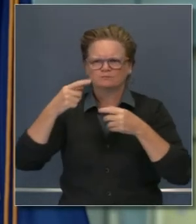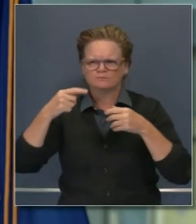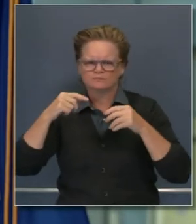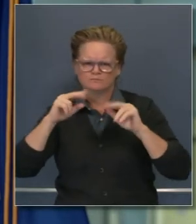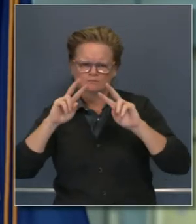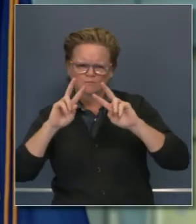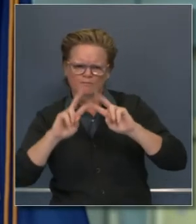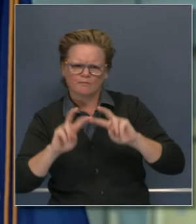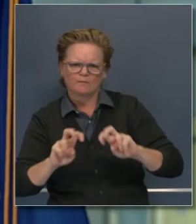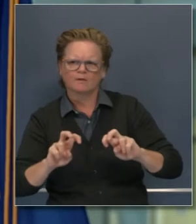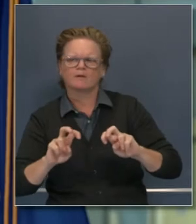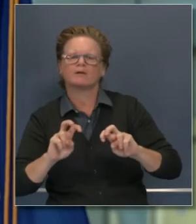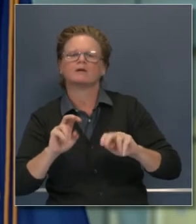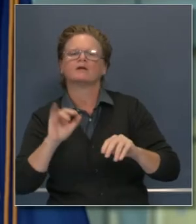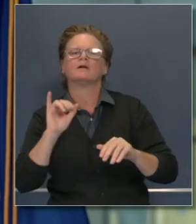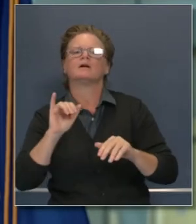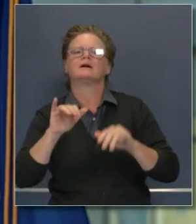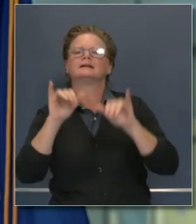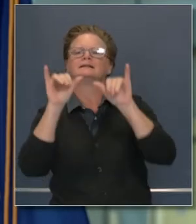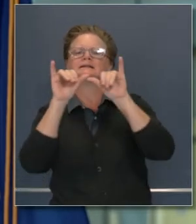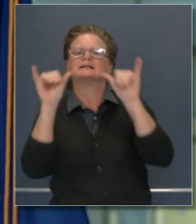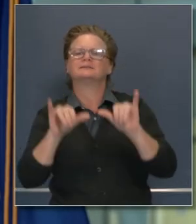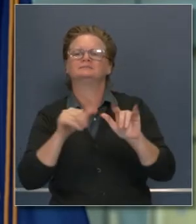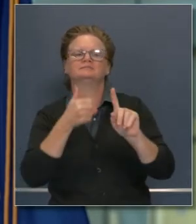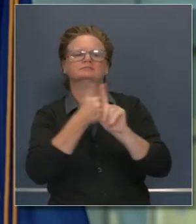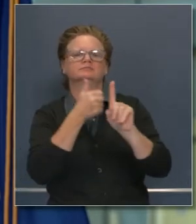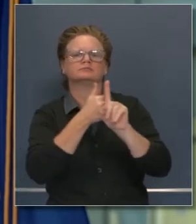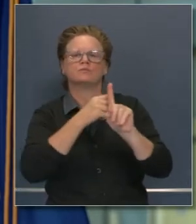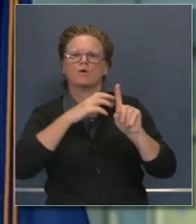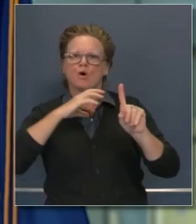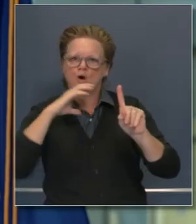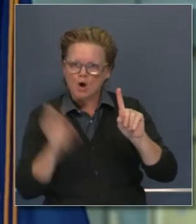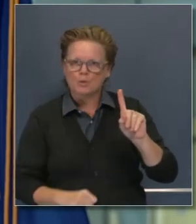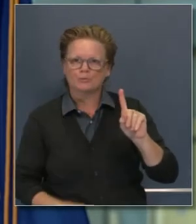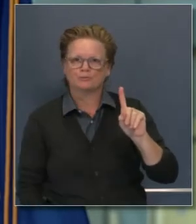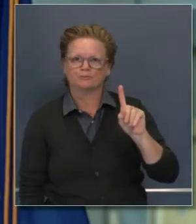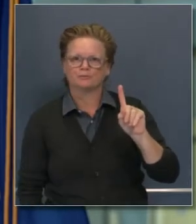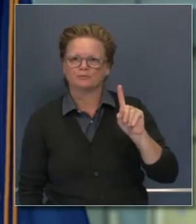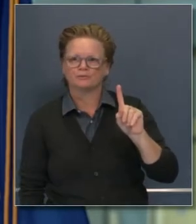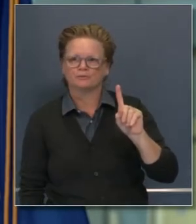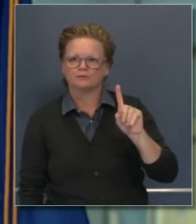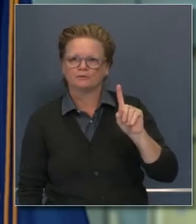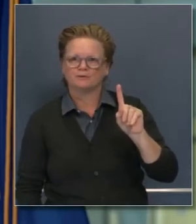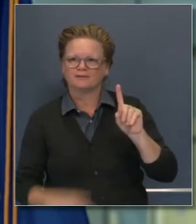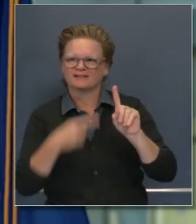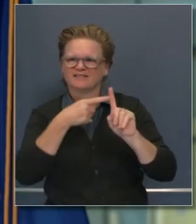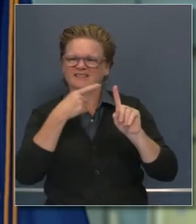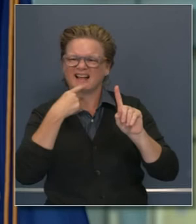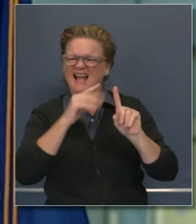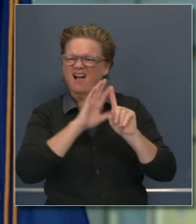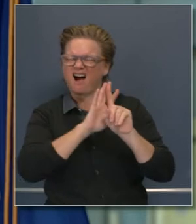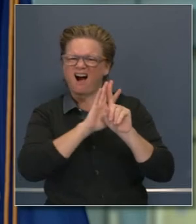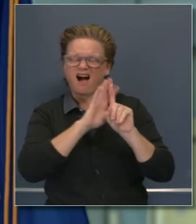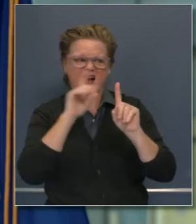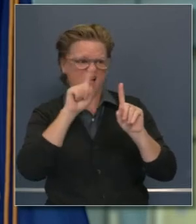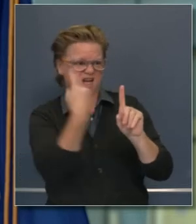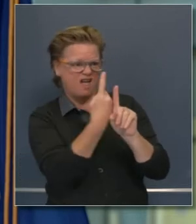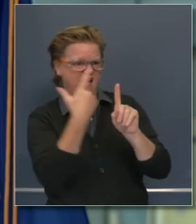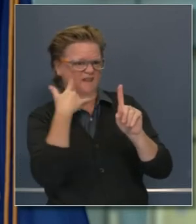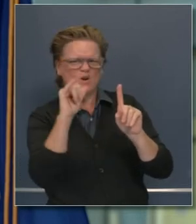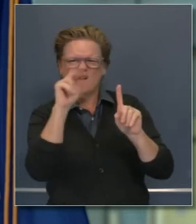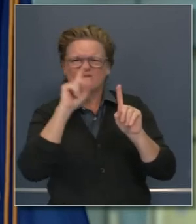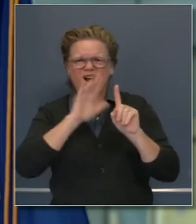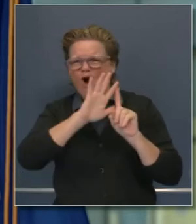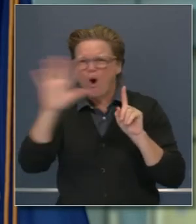viejo comparado a los de otros estados que impacta no solo el estado de